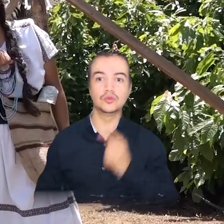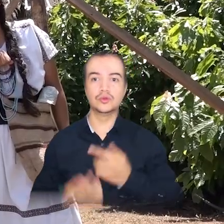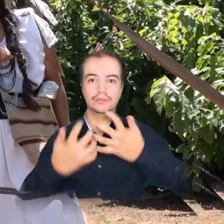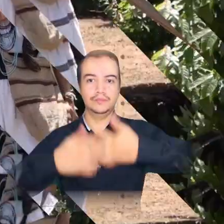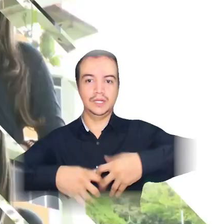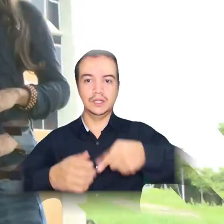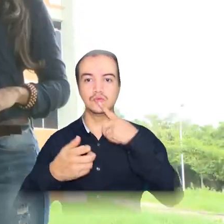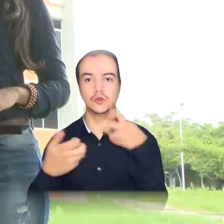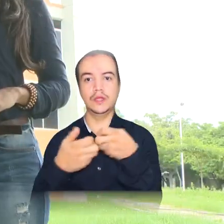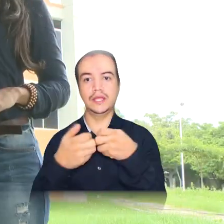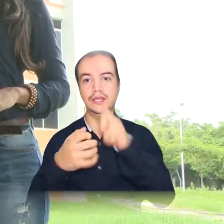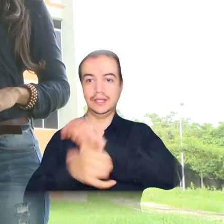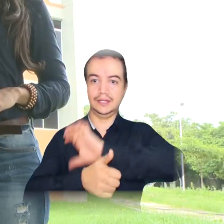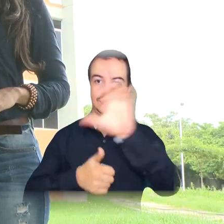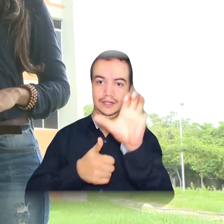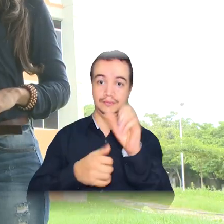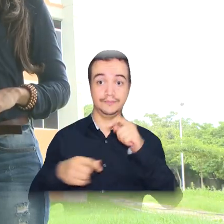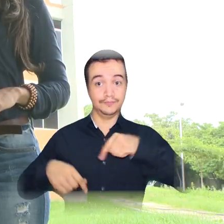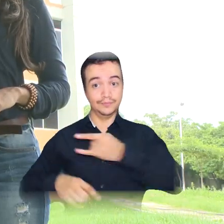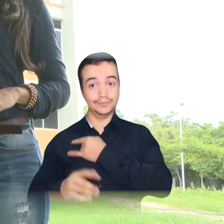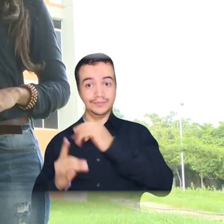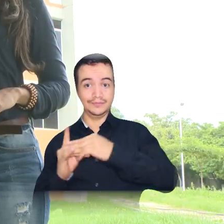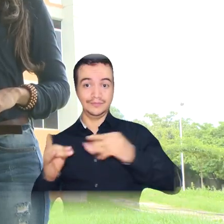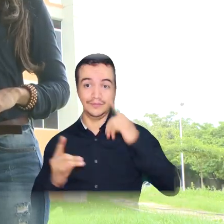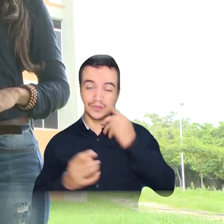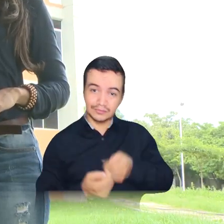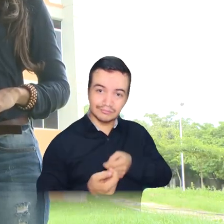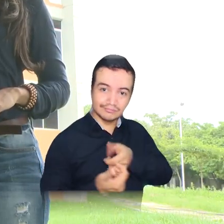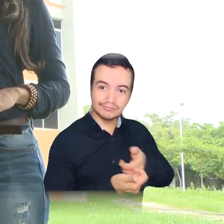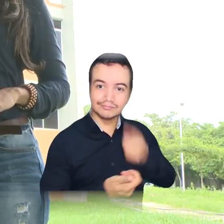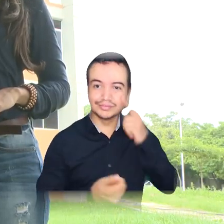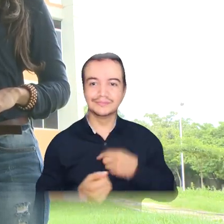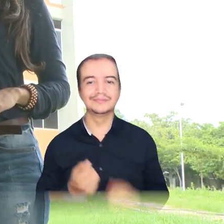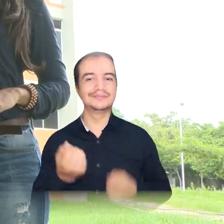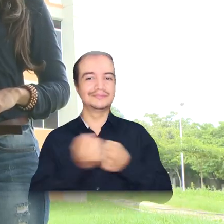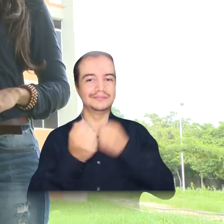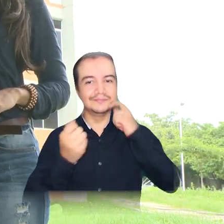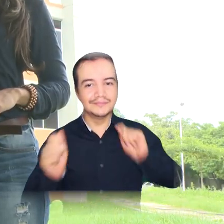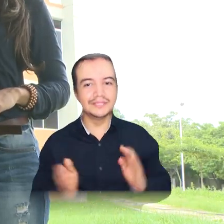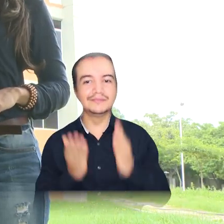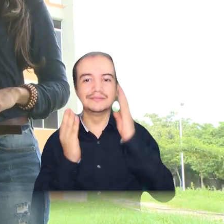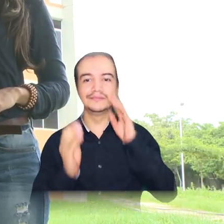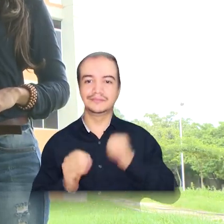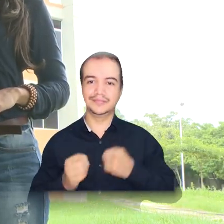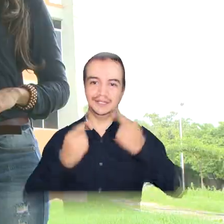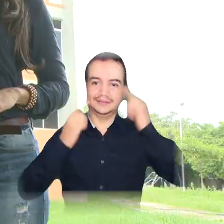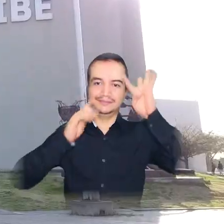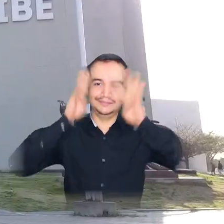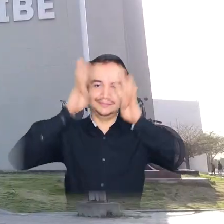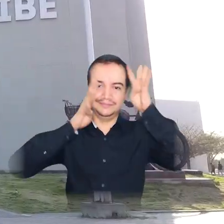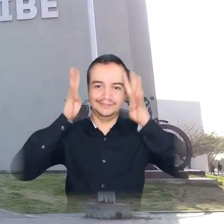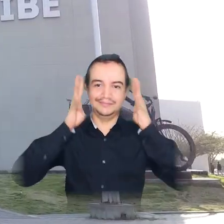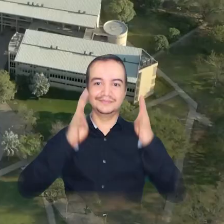Caribe. Uni Magdalena siembra inclusión, innovación y desarrollo para nuestro territorio.